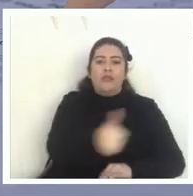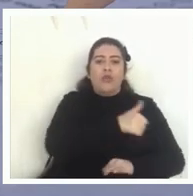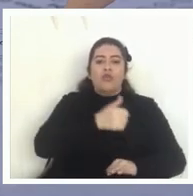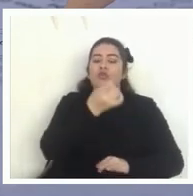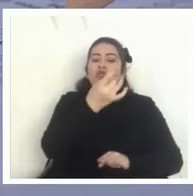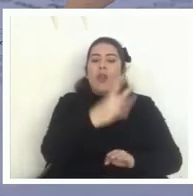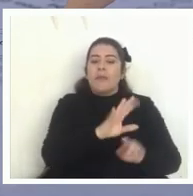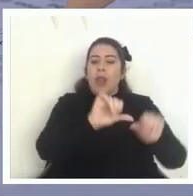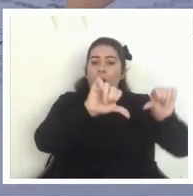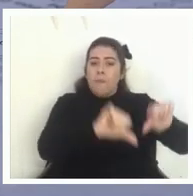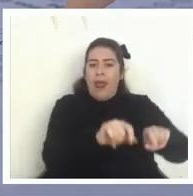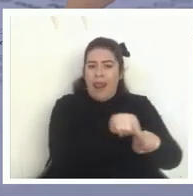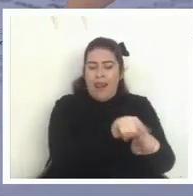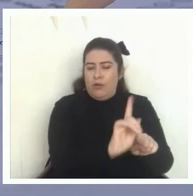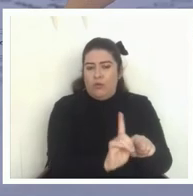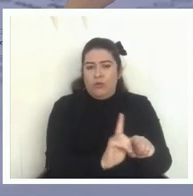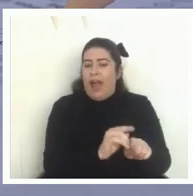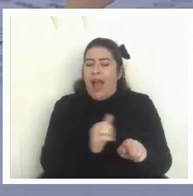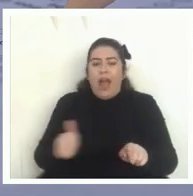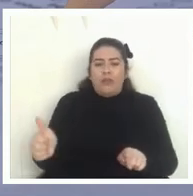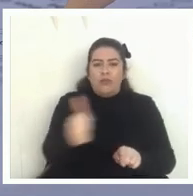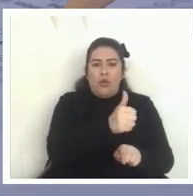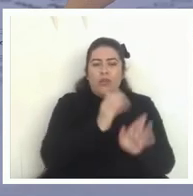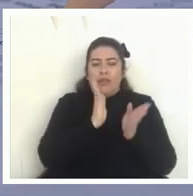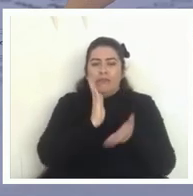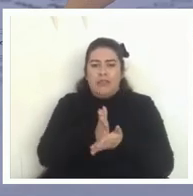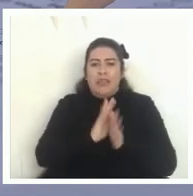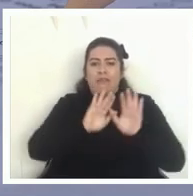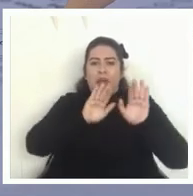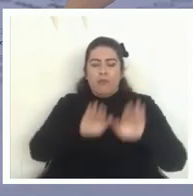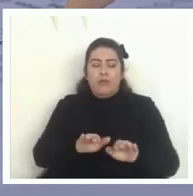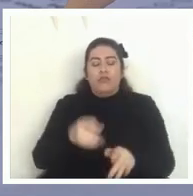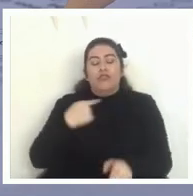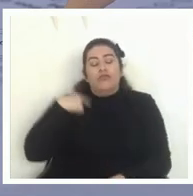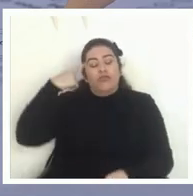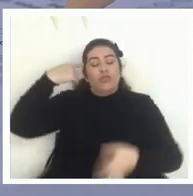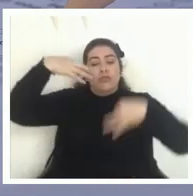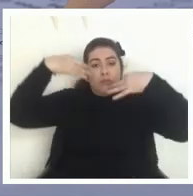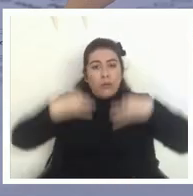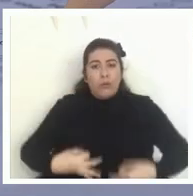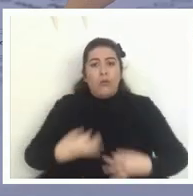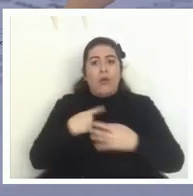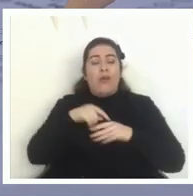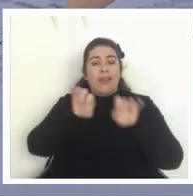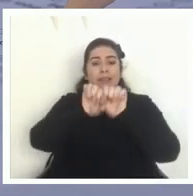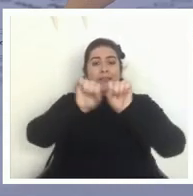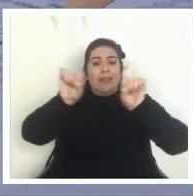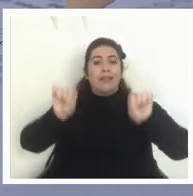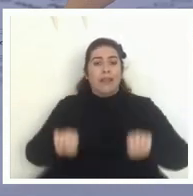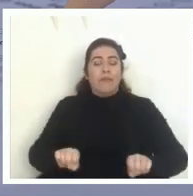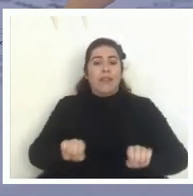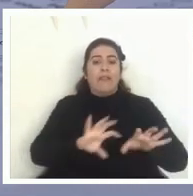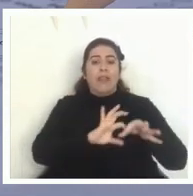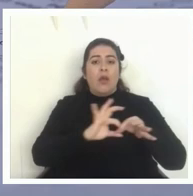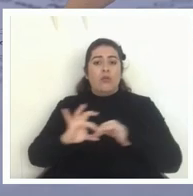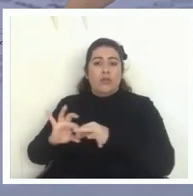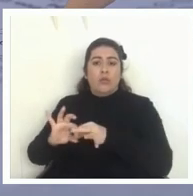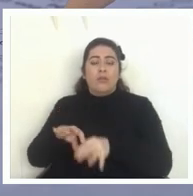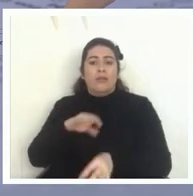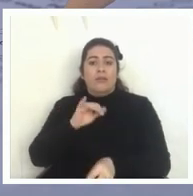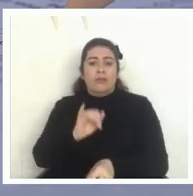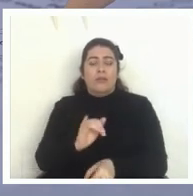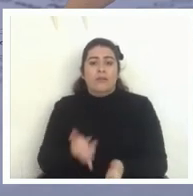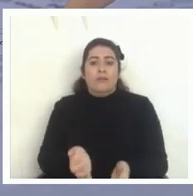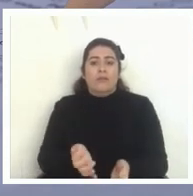y finalmente yo tengo la convicción de que el sistema debe tener consecuencias debe tener algo que he